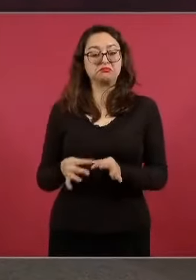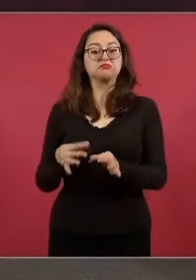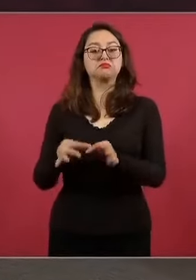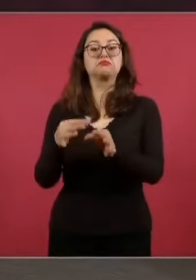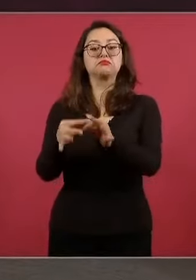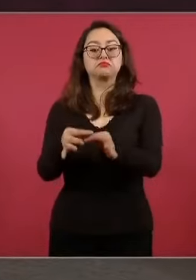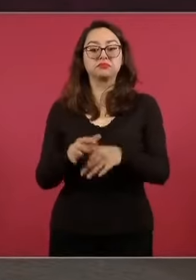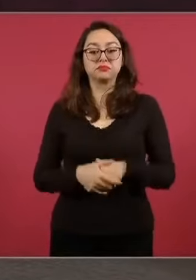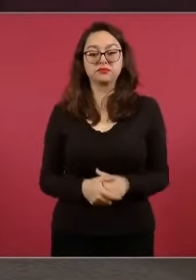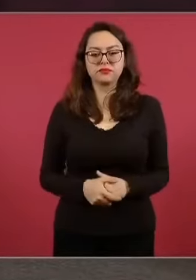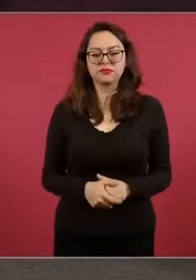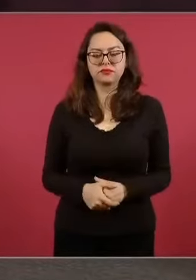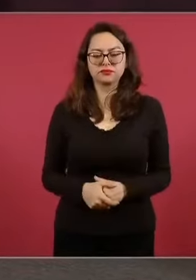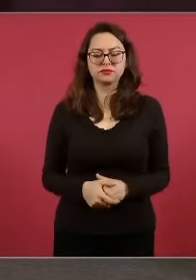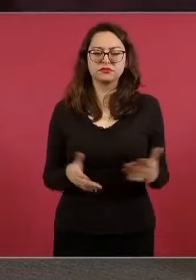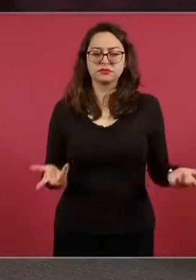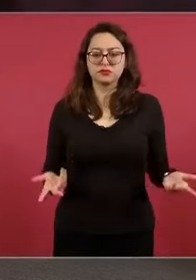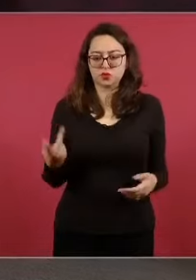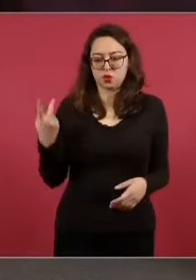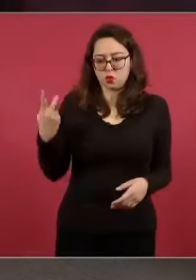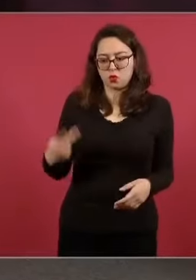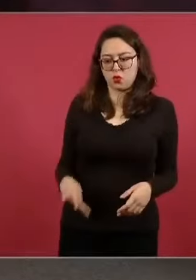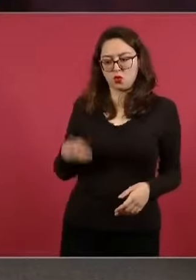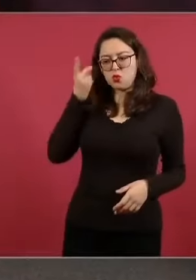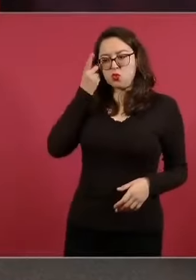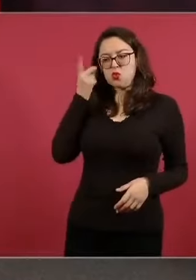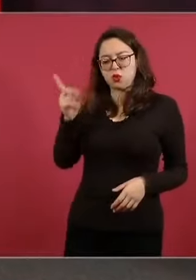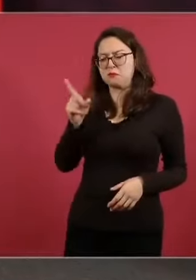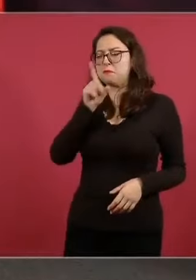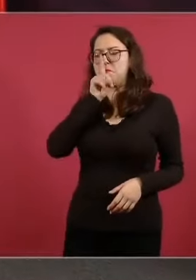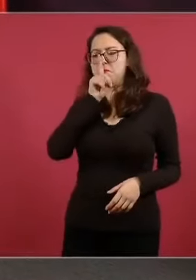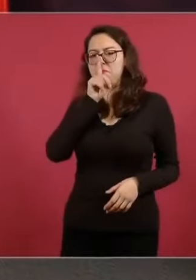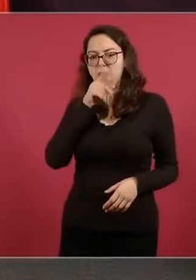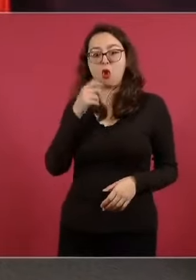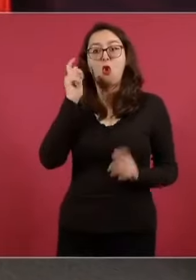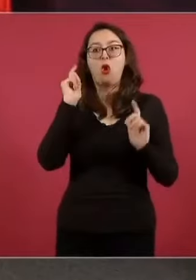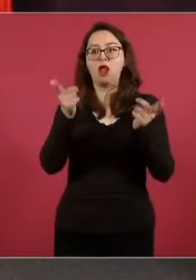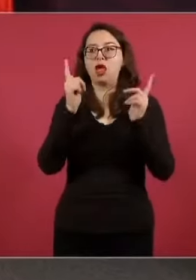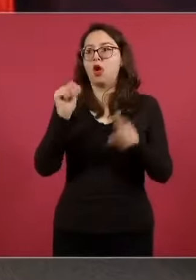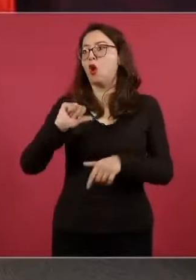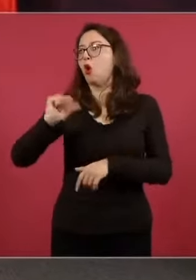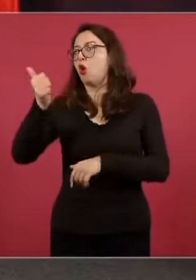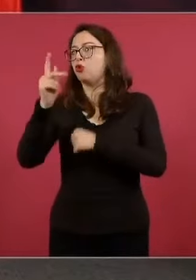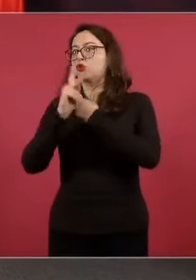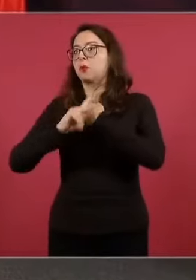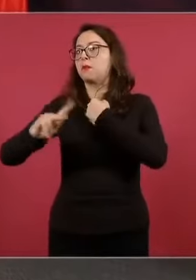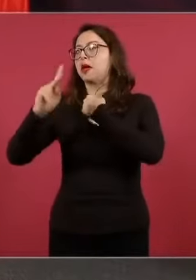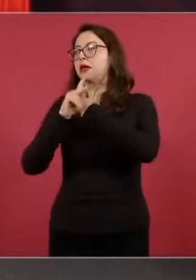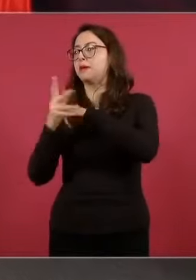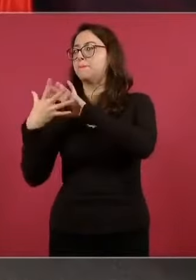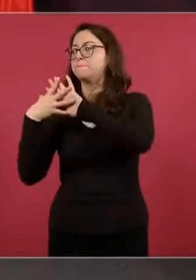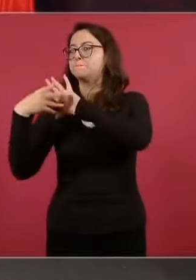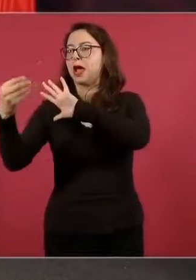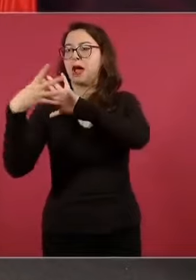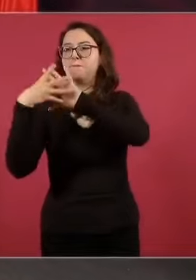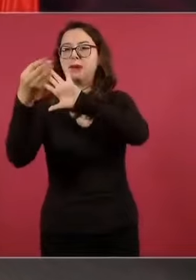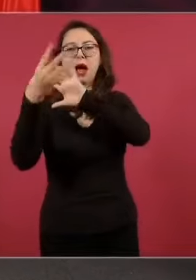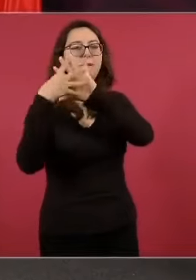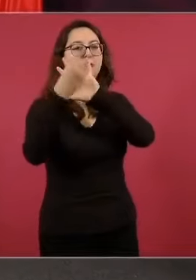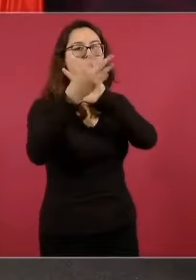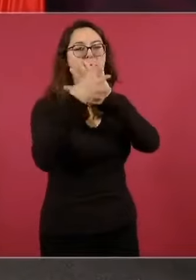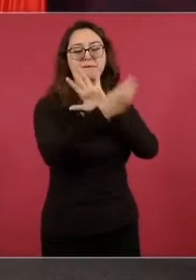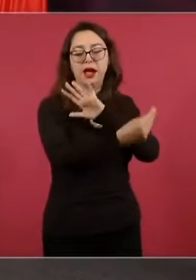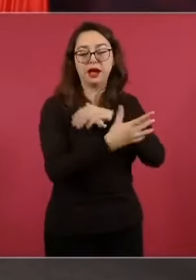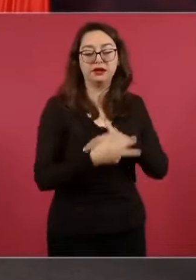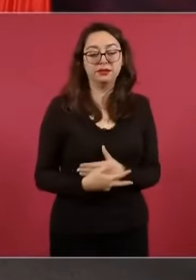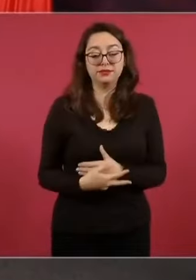porque queremos que se aplique en todos lados, pero estamos demostrando que si no hay corrupción,